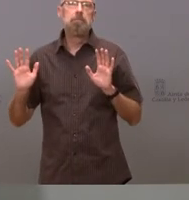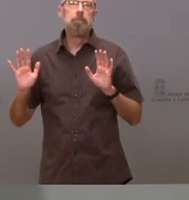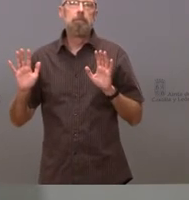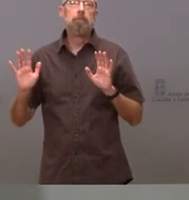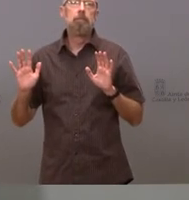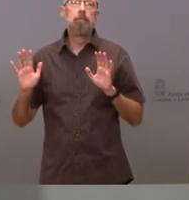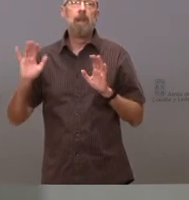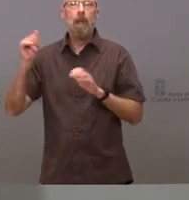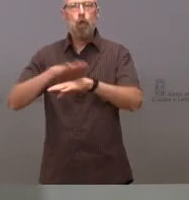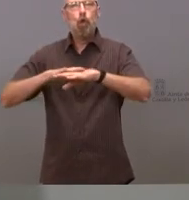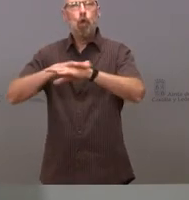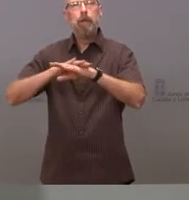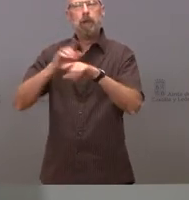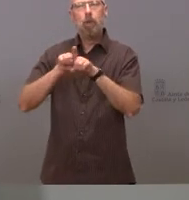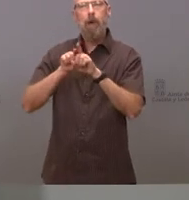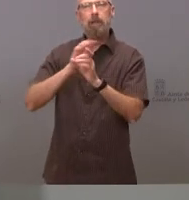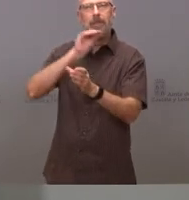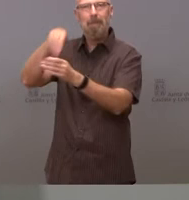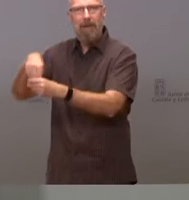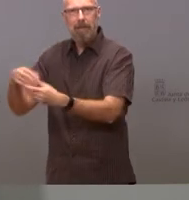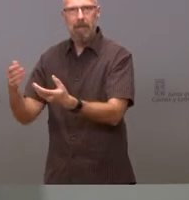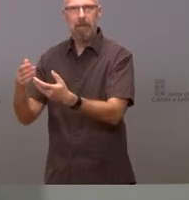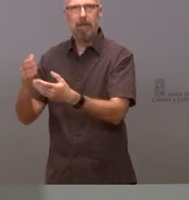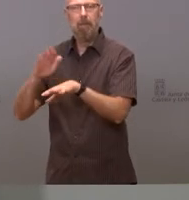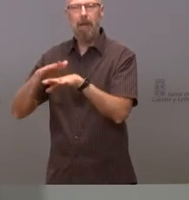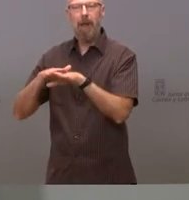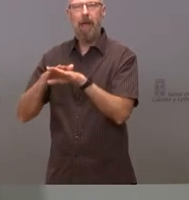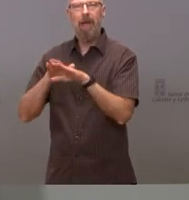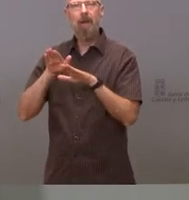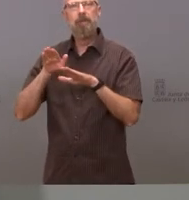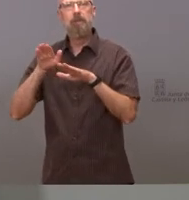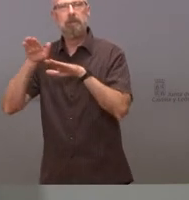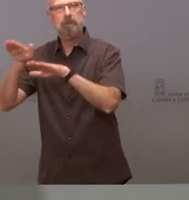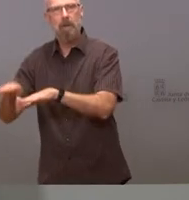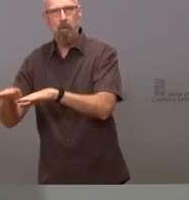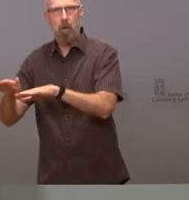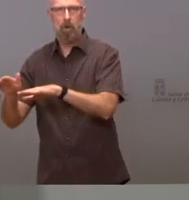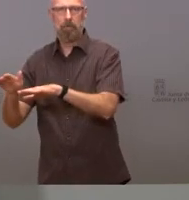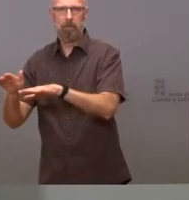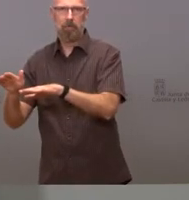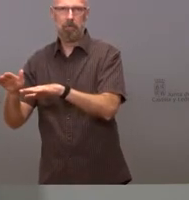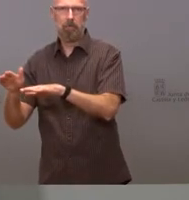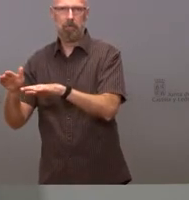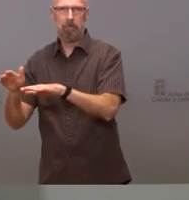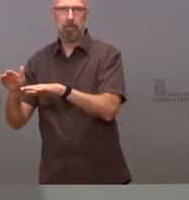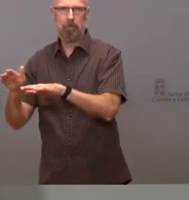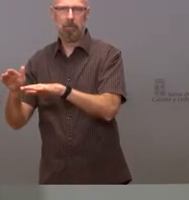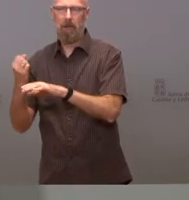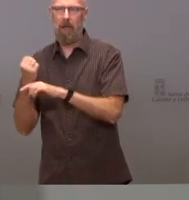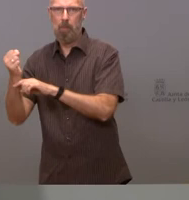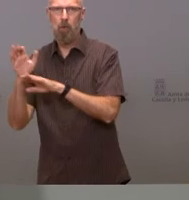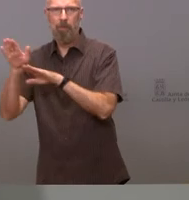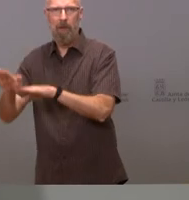intervención del gobierno a favor de una opción concreta y por tanto